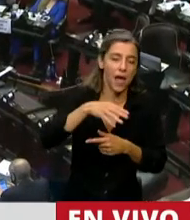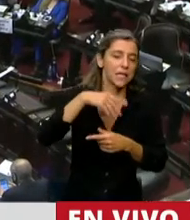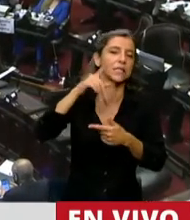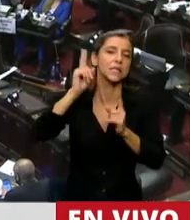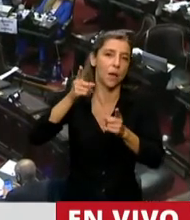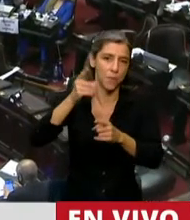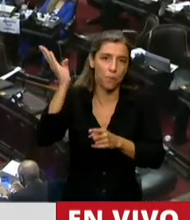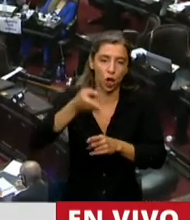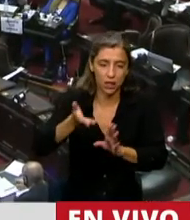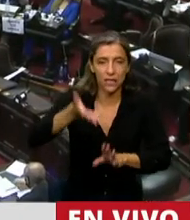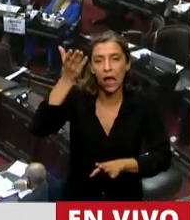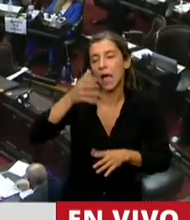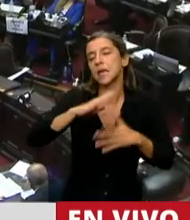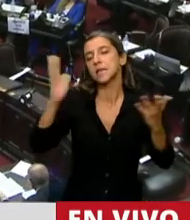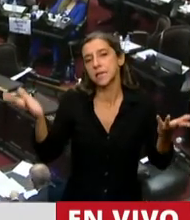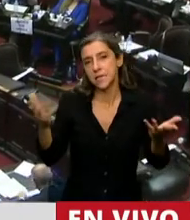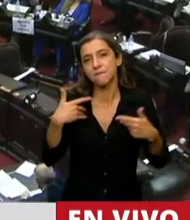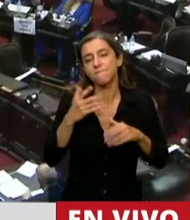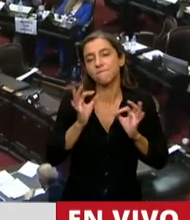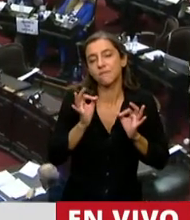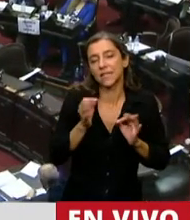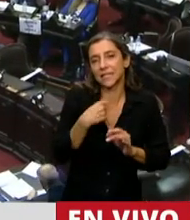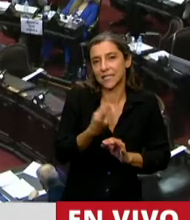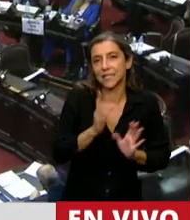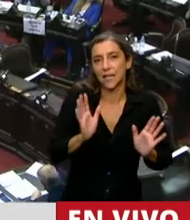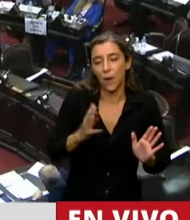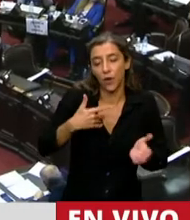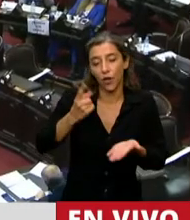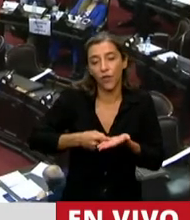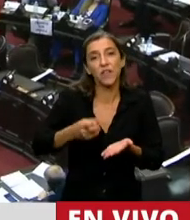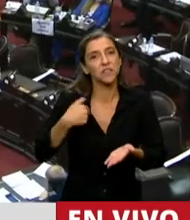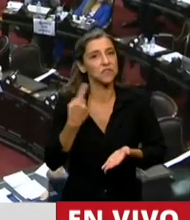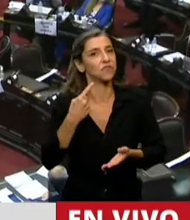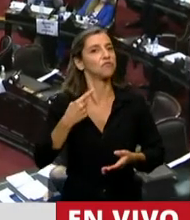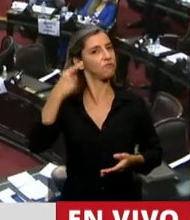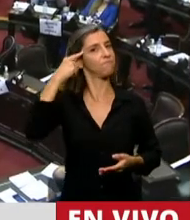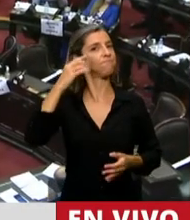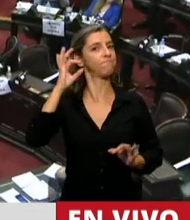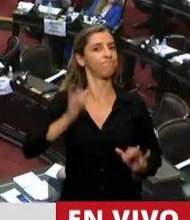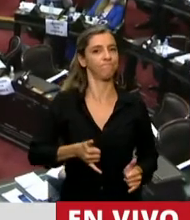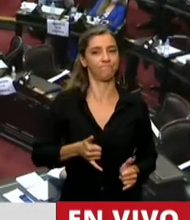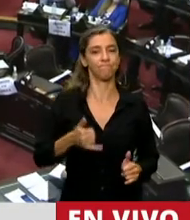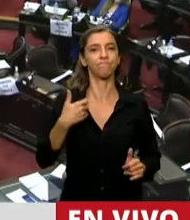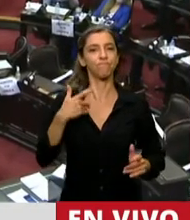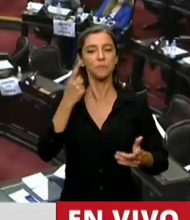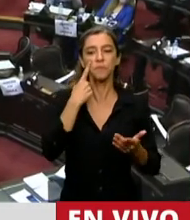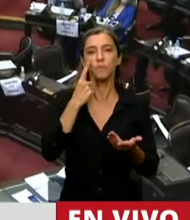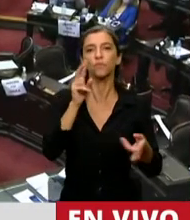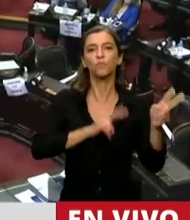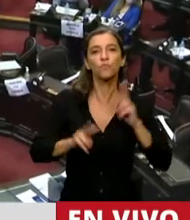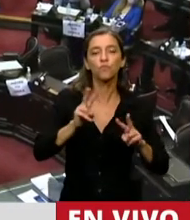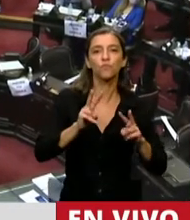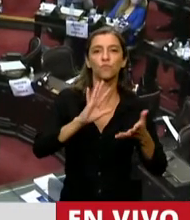revertir esta imprevisibilidad y esa es la decisión política que hemos tomado, ambos bloques políticos,